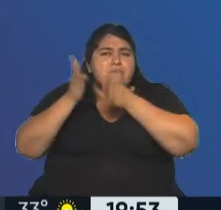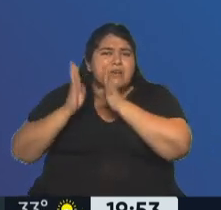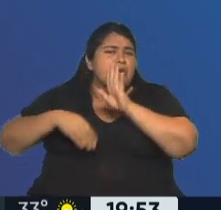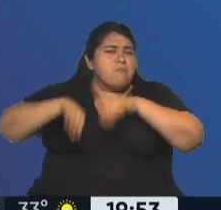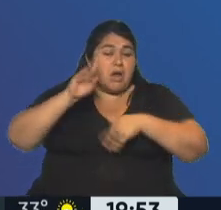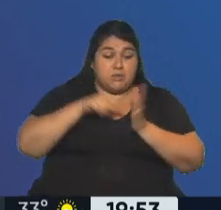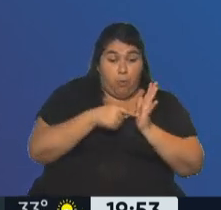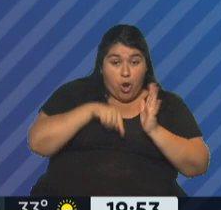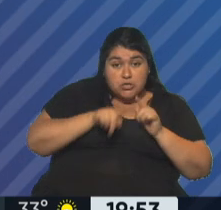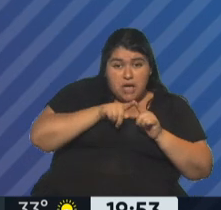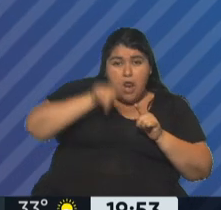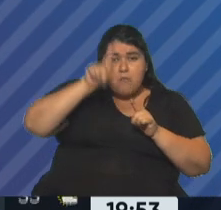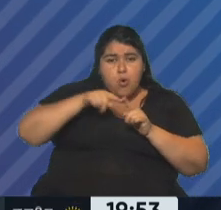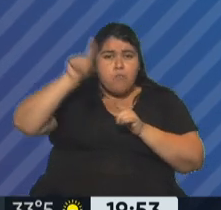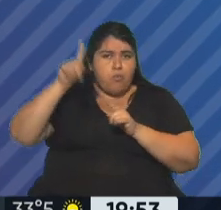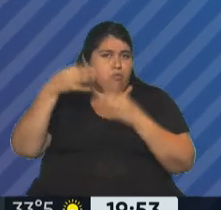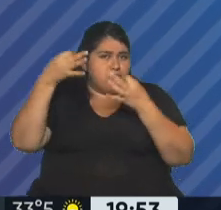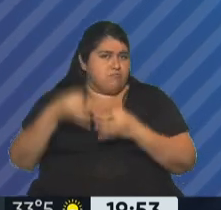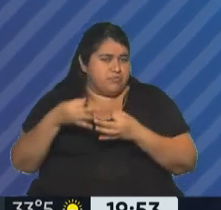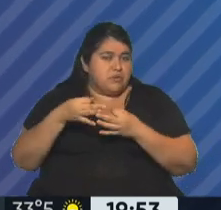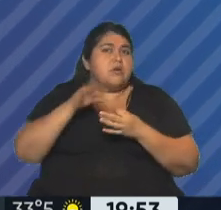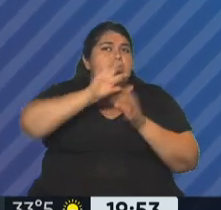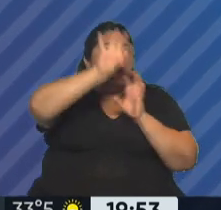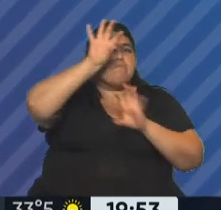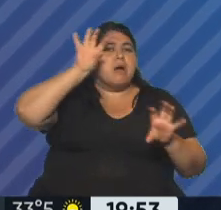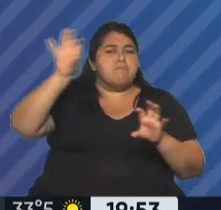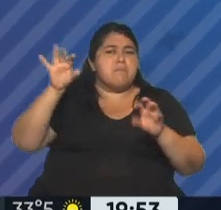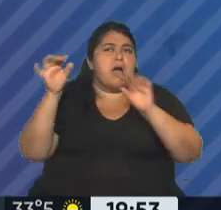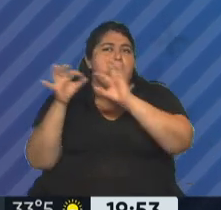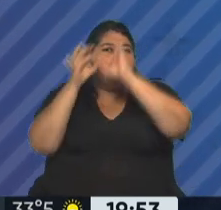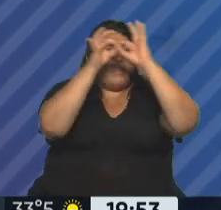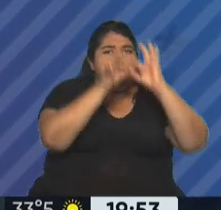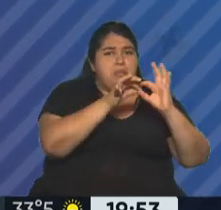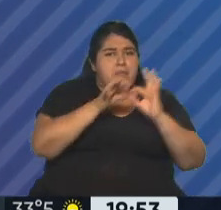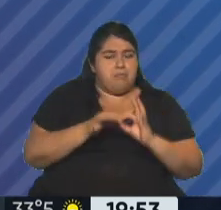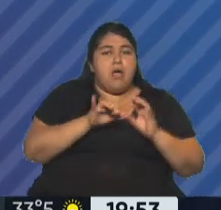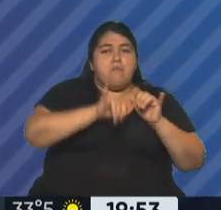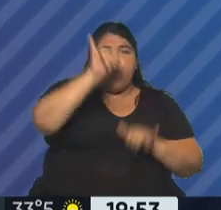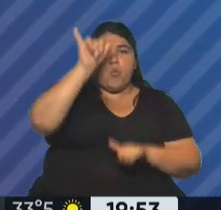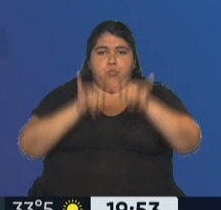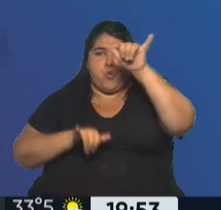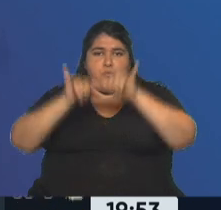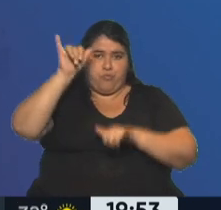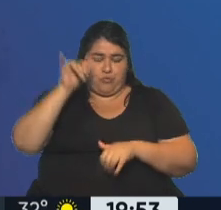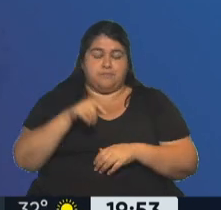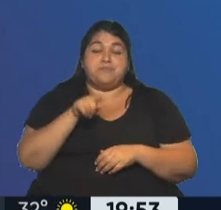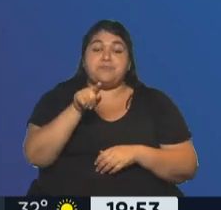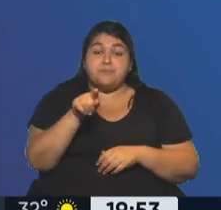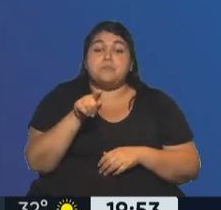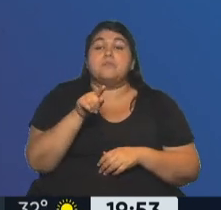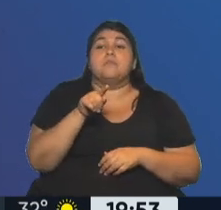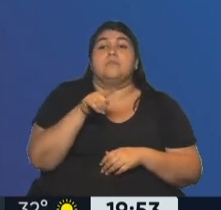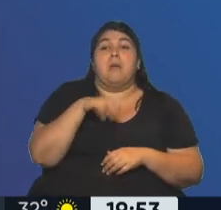desde Buenos Aires y las rutas federales que conectan provincias entre sí y encima, concluyó Pablo Seriani.